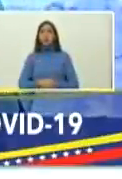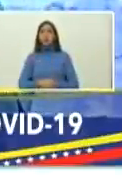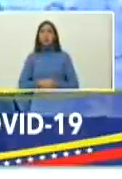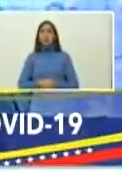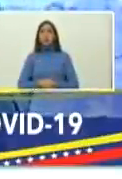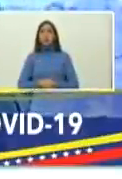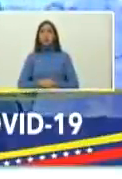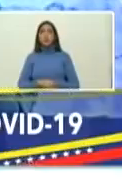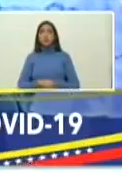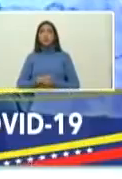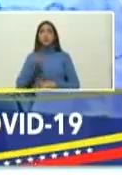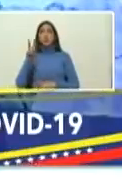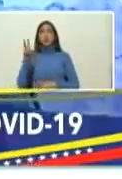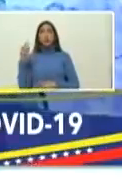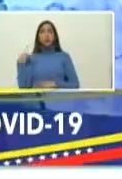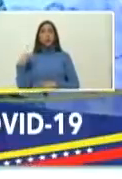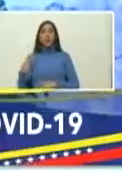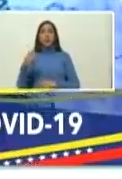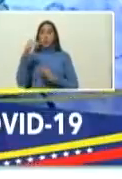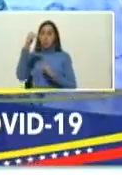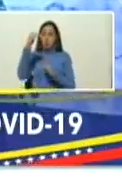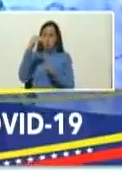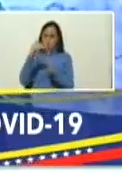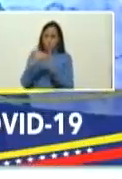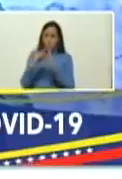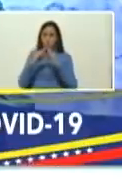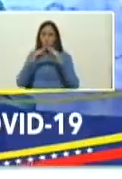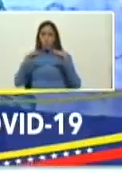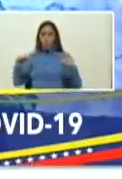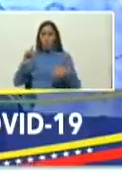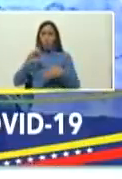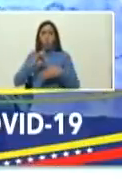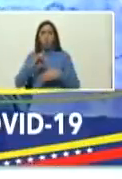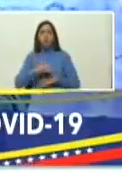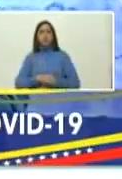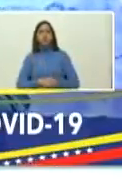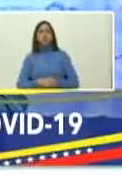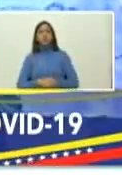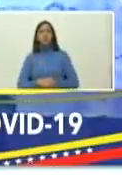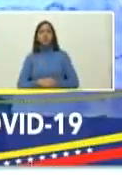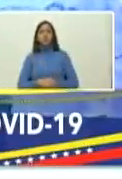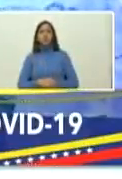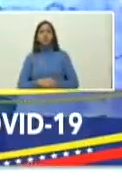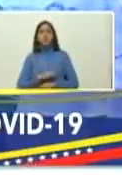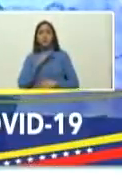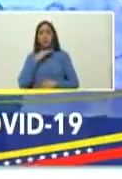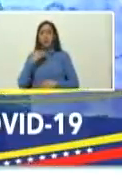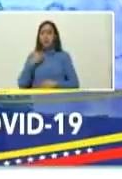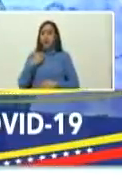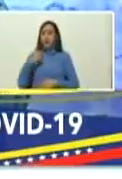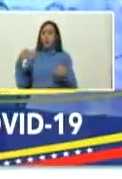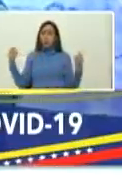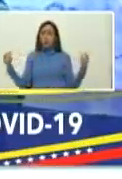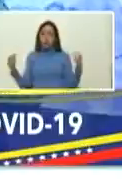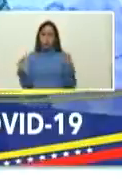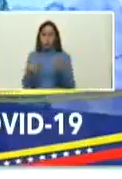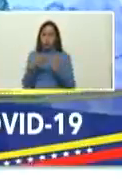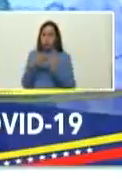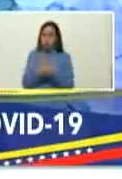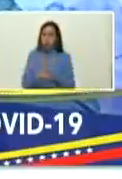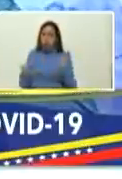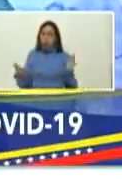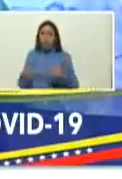venezuela tiene la tasa más baja de todo el continente americano y una de las tasas más bajas del mundo producto